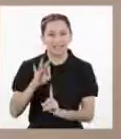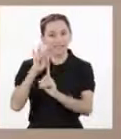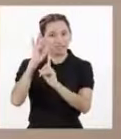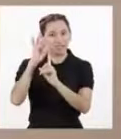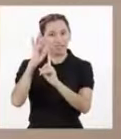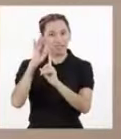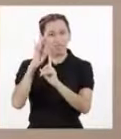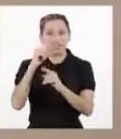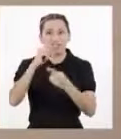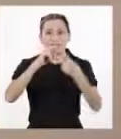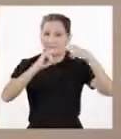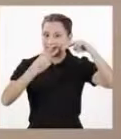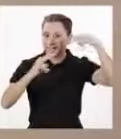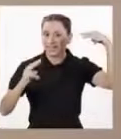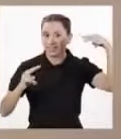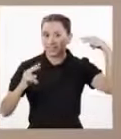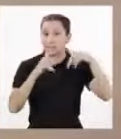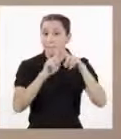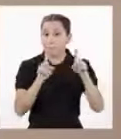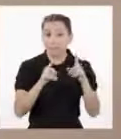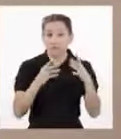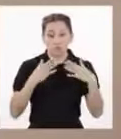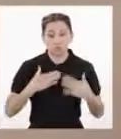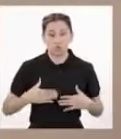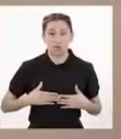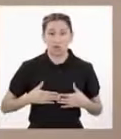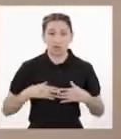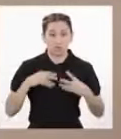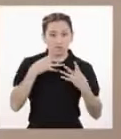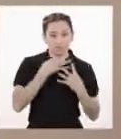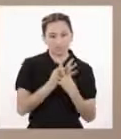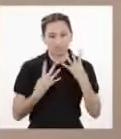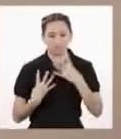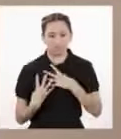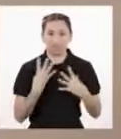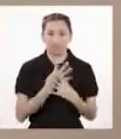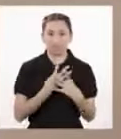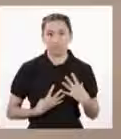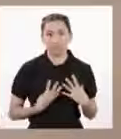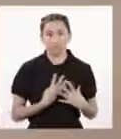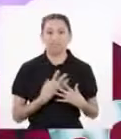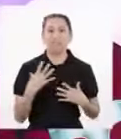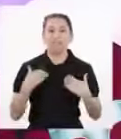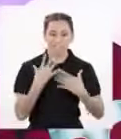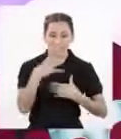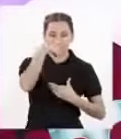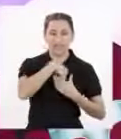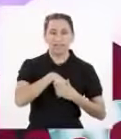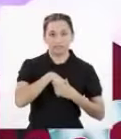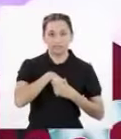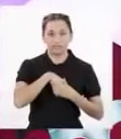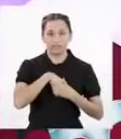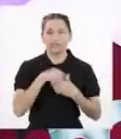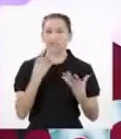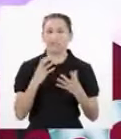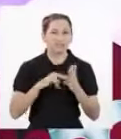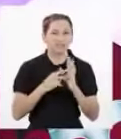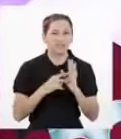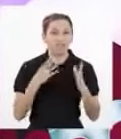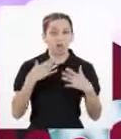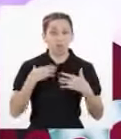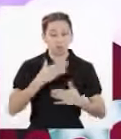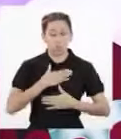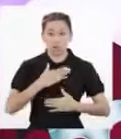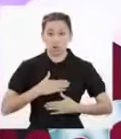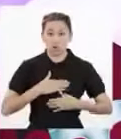Pero todas las células de un organismo multicelular tienen el código genético completo dentro de sus núcleos Es decir, cada célula de